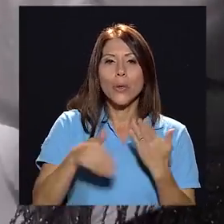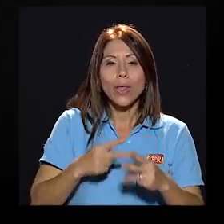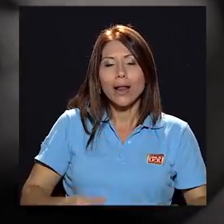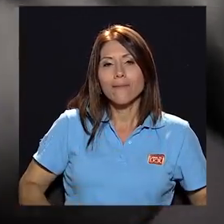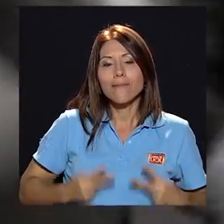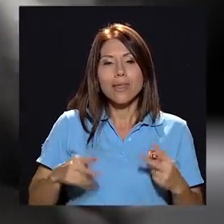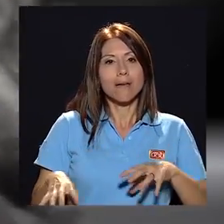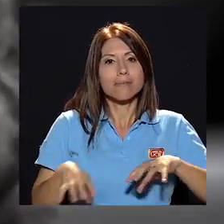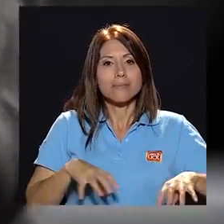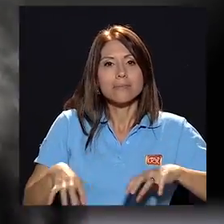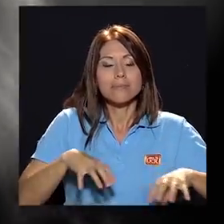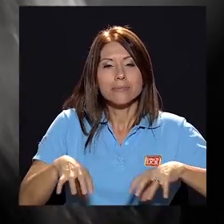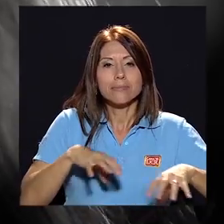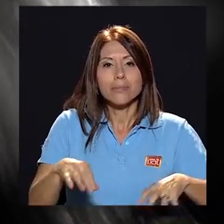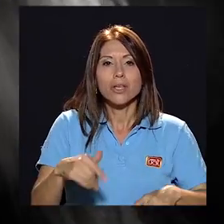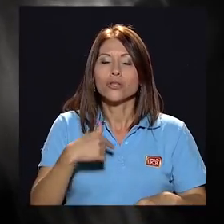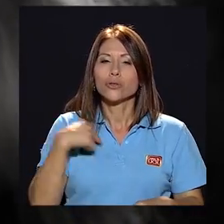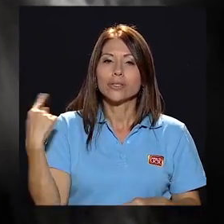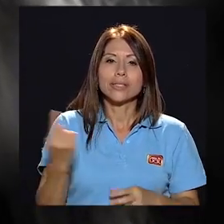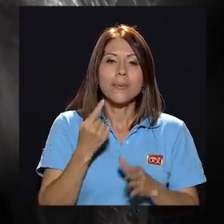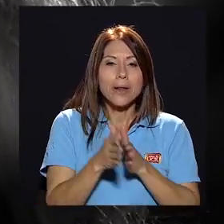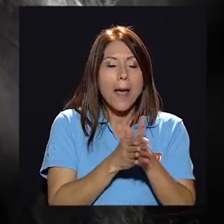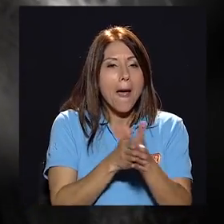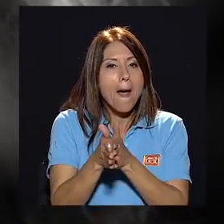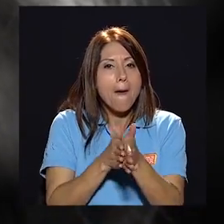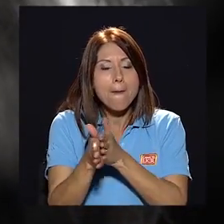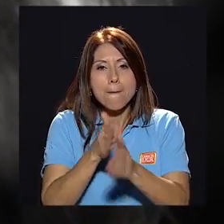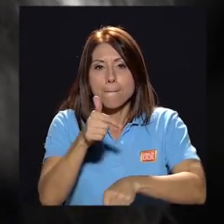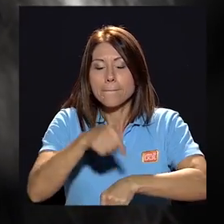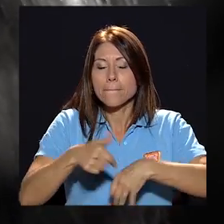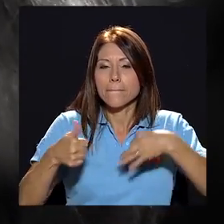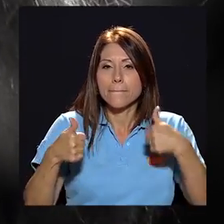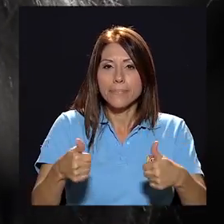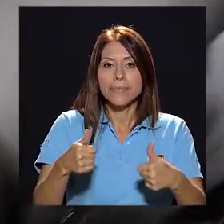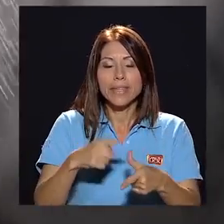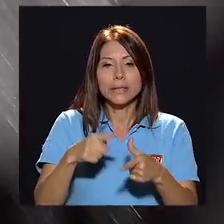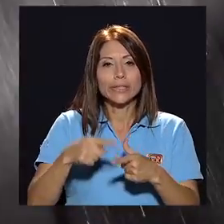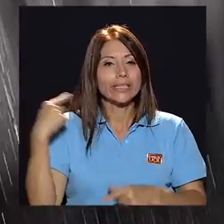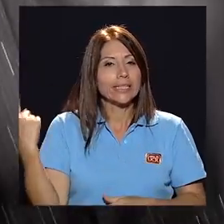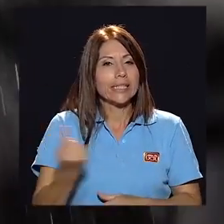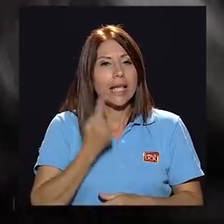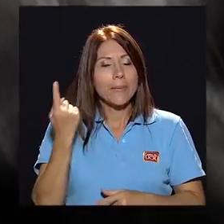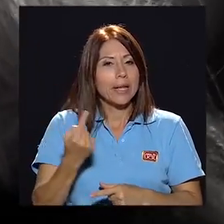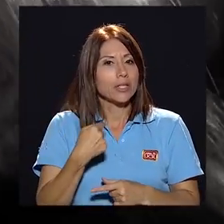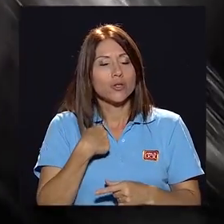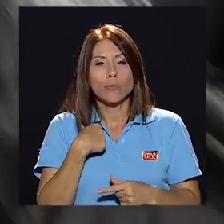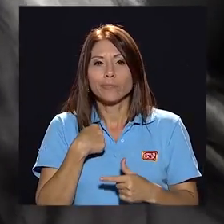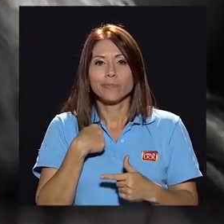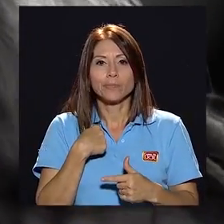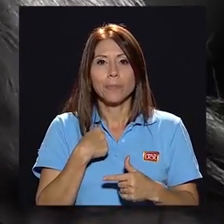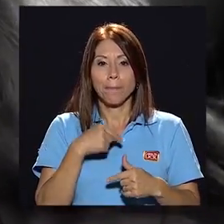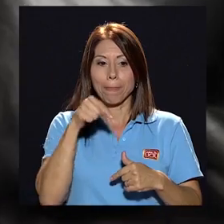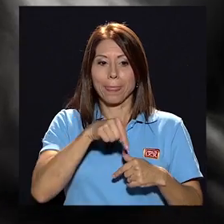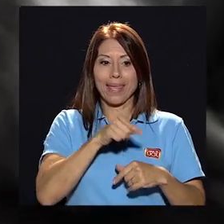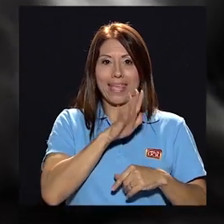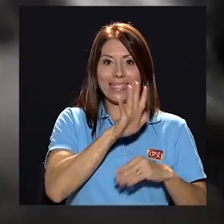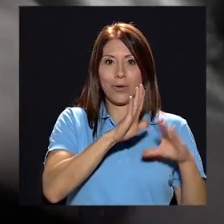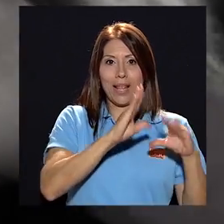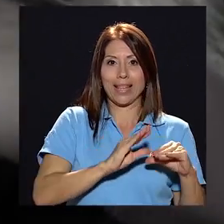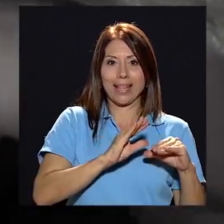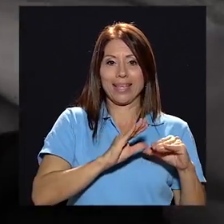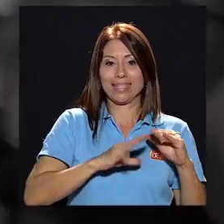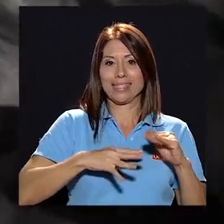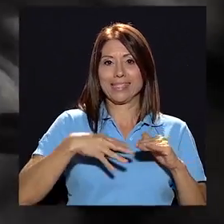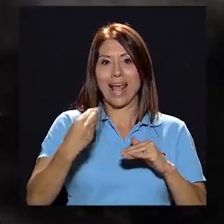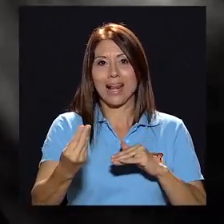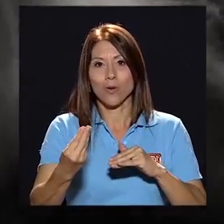una vida muy activa y he aprovechado siempre el tiempo al máximo entonces siempre salgo a las 5 de aquí a